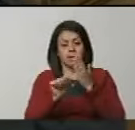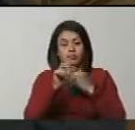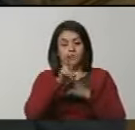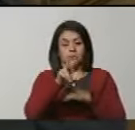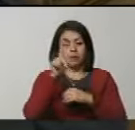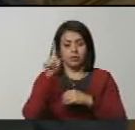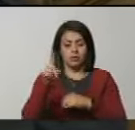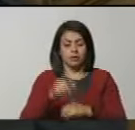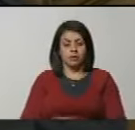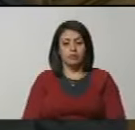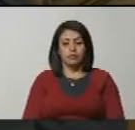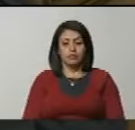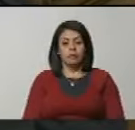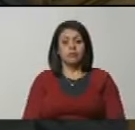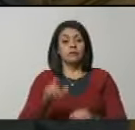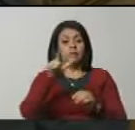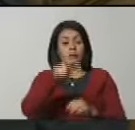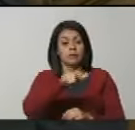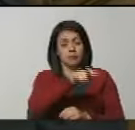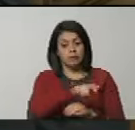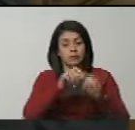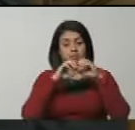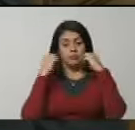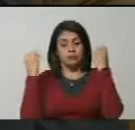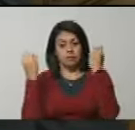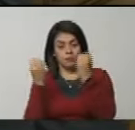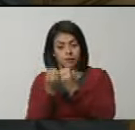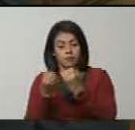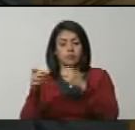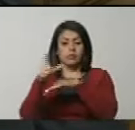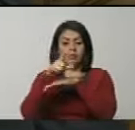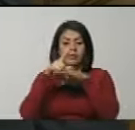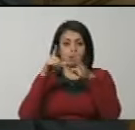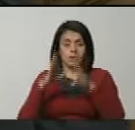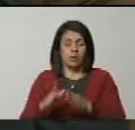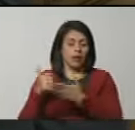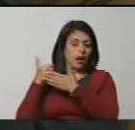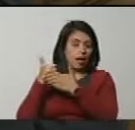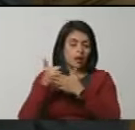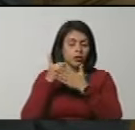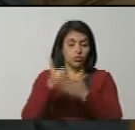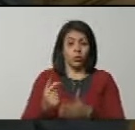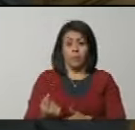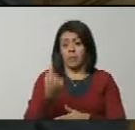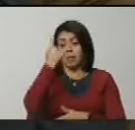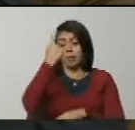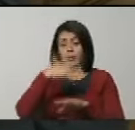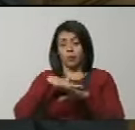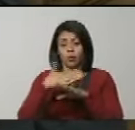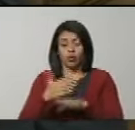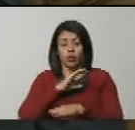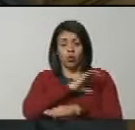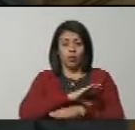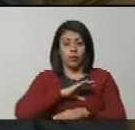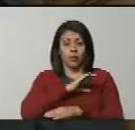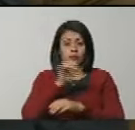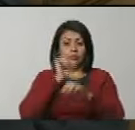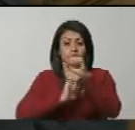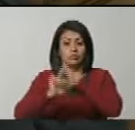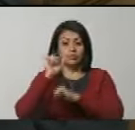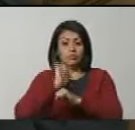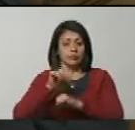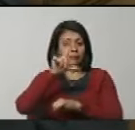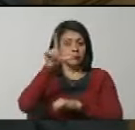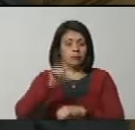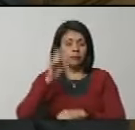Artículo 21, los órganos y entes del Estado colaborarán de forma prioritaria con la alta comisión para la defensa